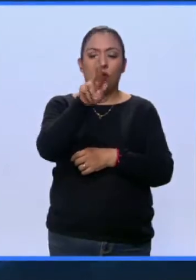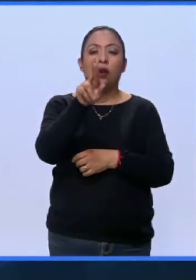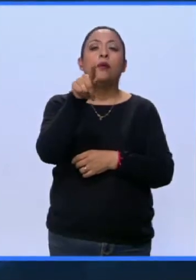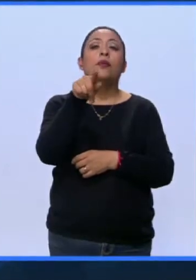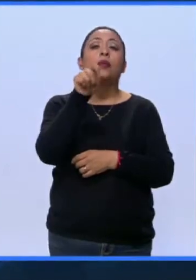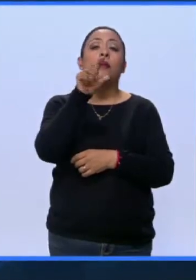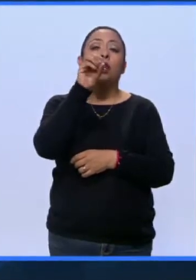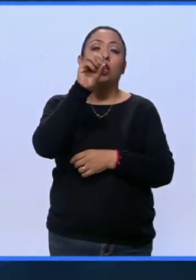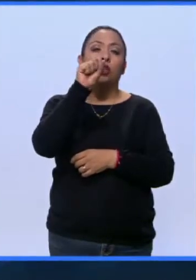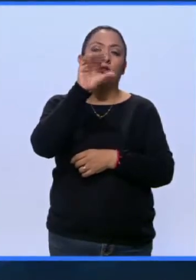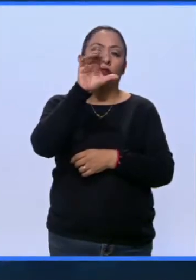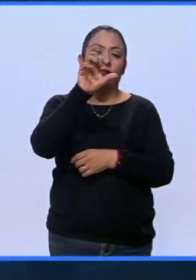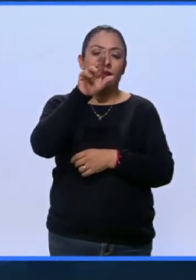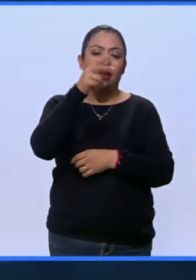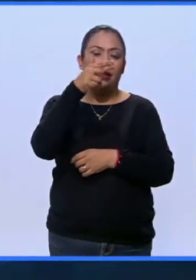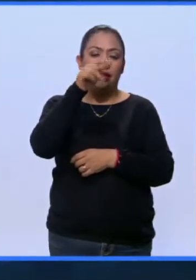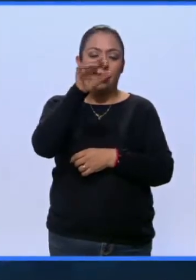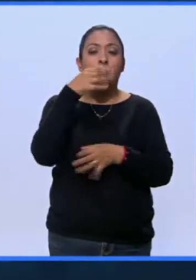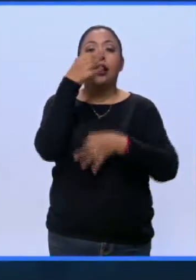Óscar Helguera, Noticias 22.